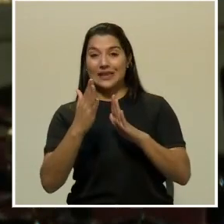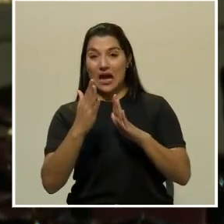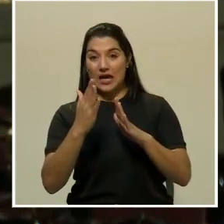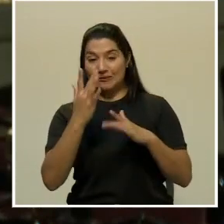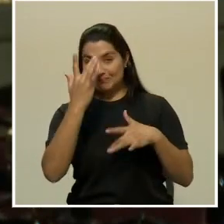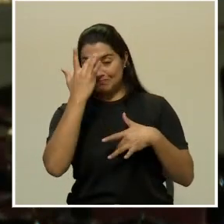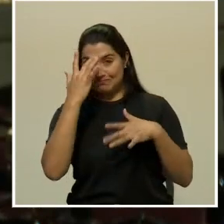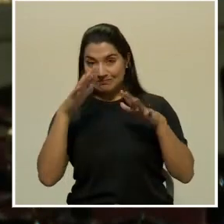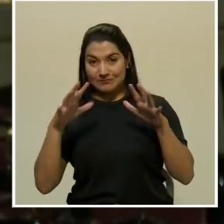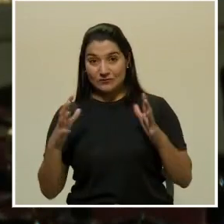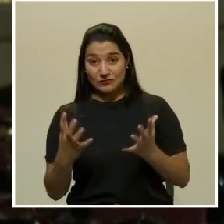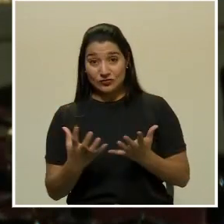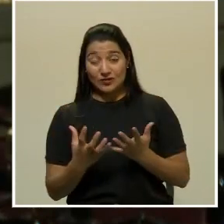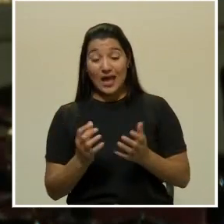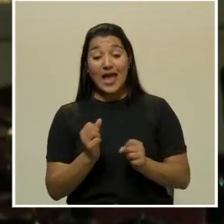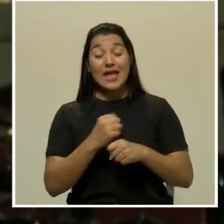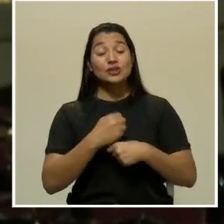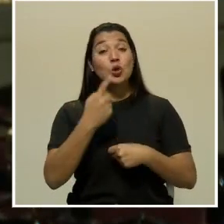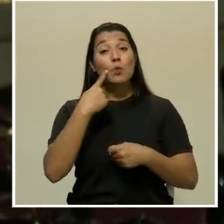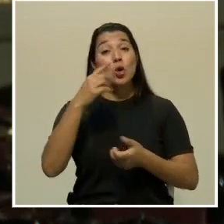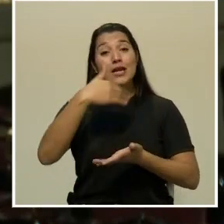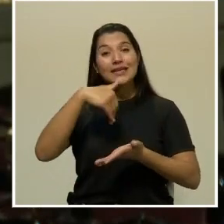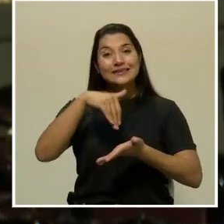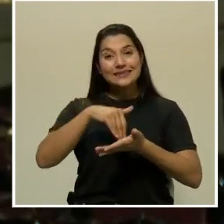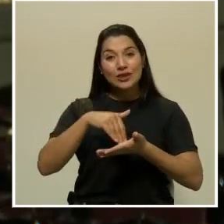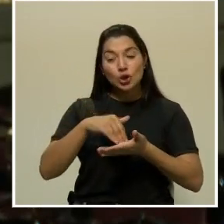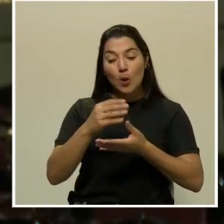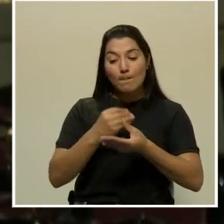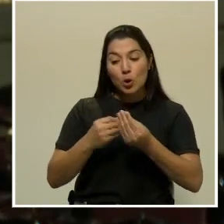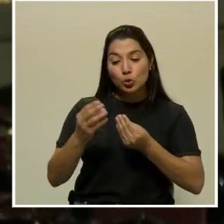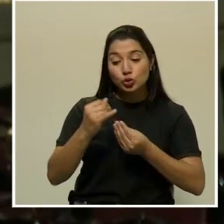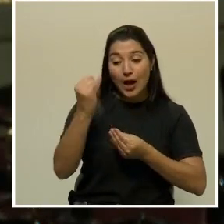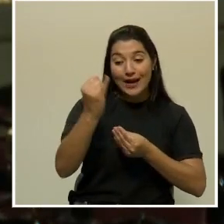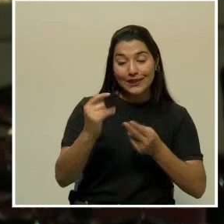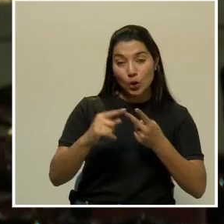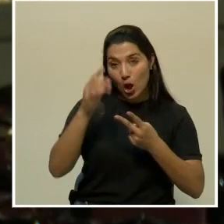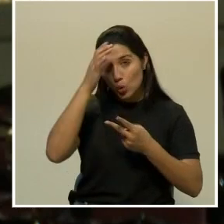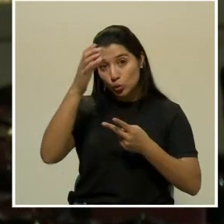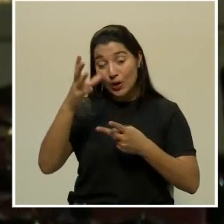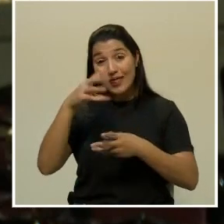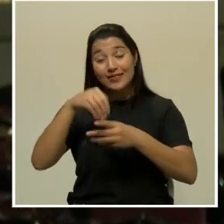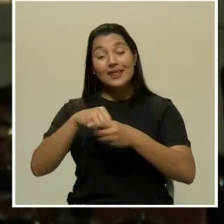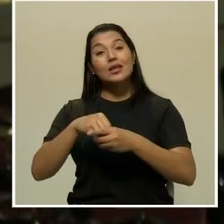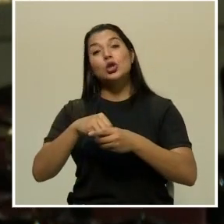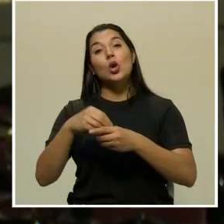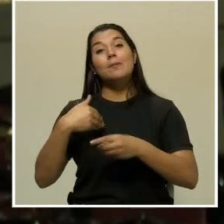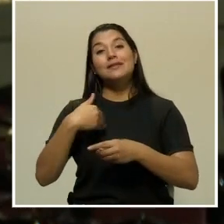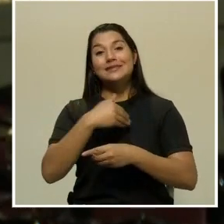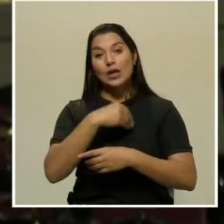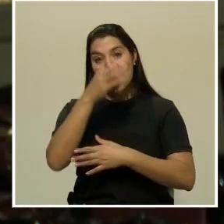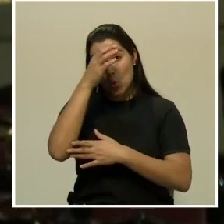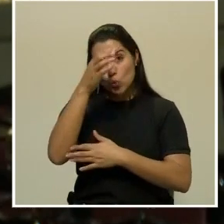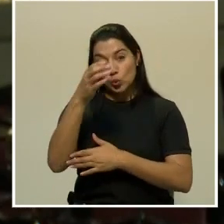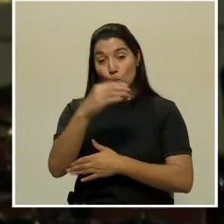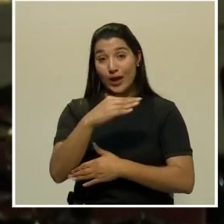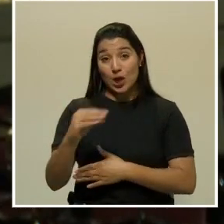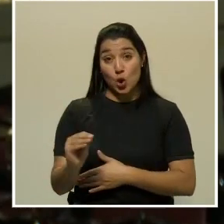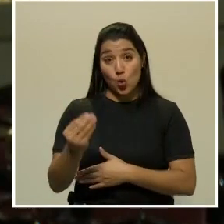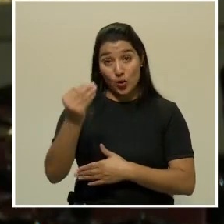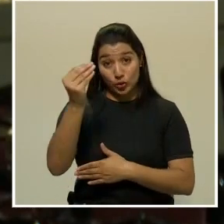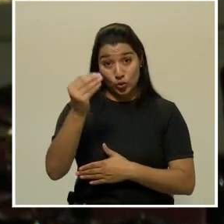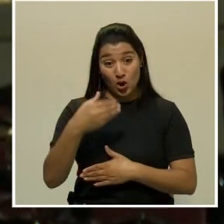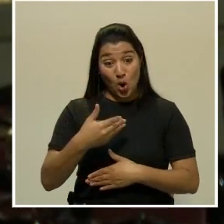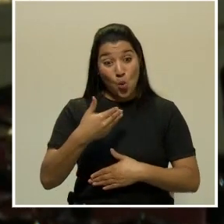de Producciones Artísticas y Culturales del Ministerio de Cultura y Juventud. Ellos, inmediatamente cuando